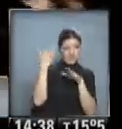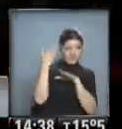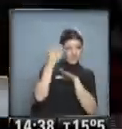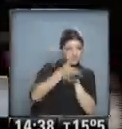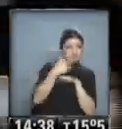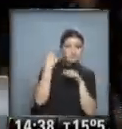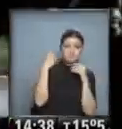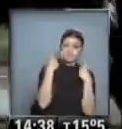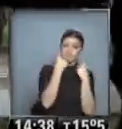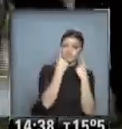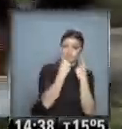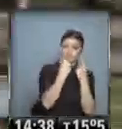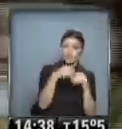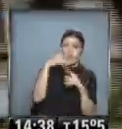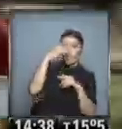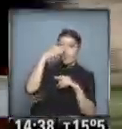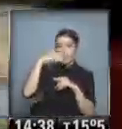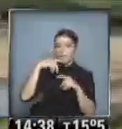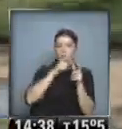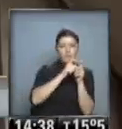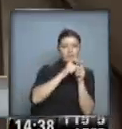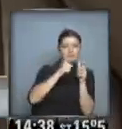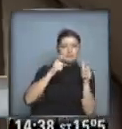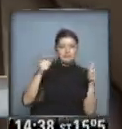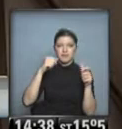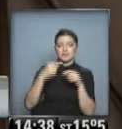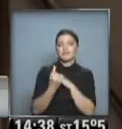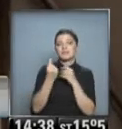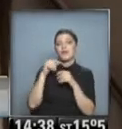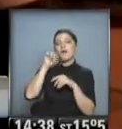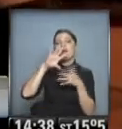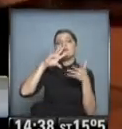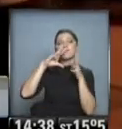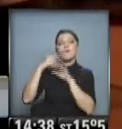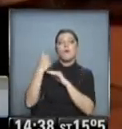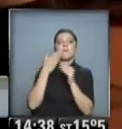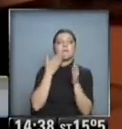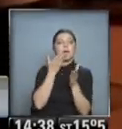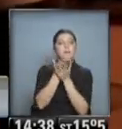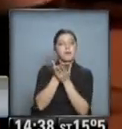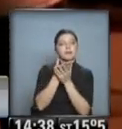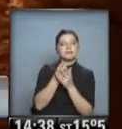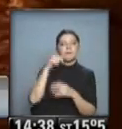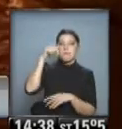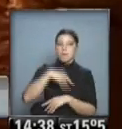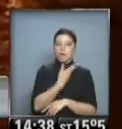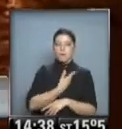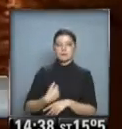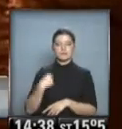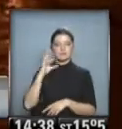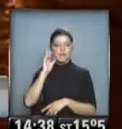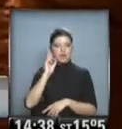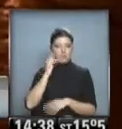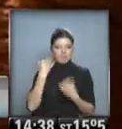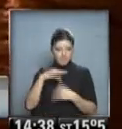de Bachelet y se generalizaron produciendo un sujeto político que ahora debe ser atendido en sus demandas, con capacidad real